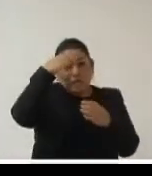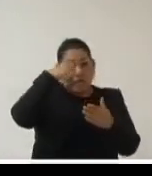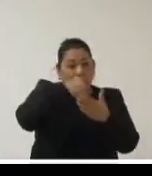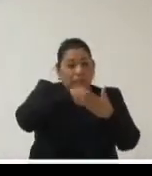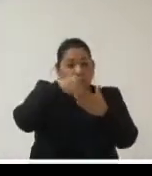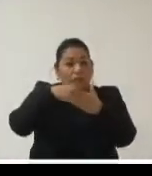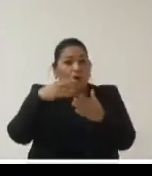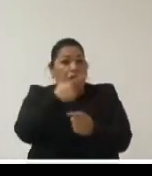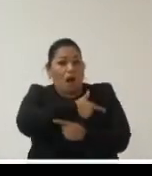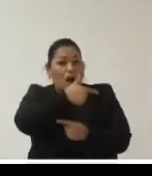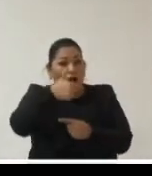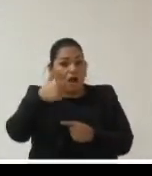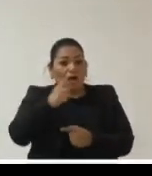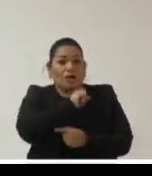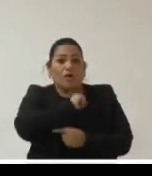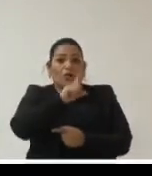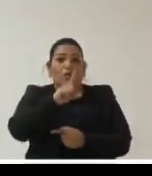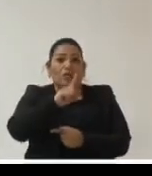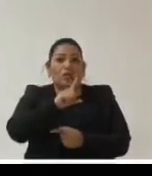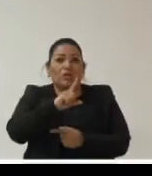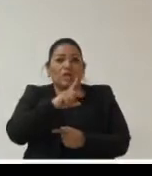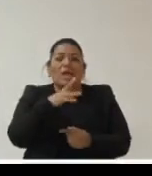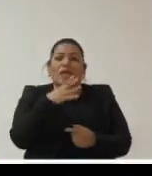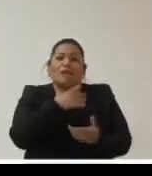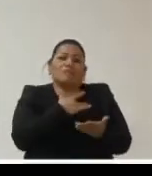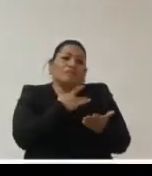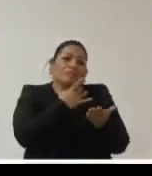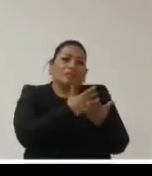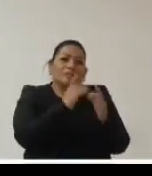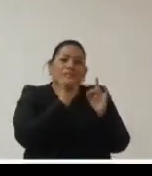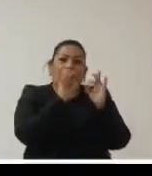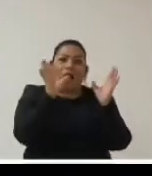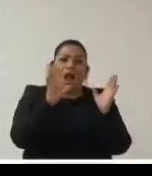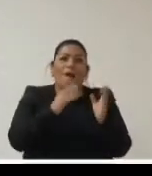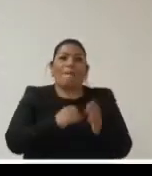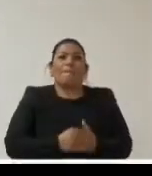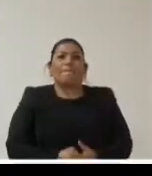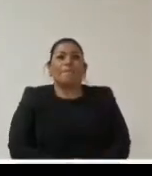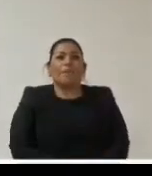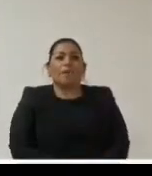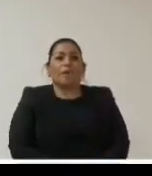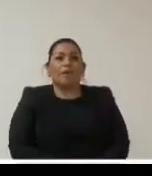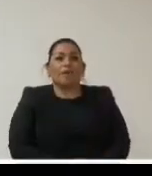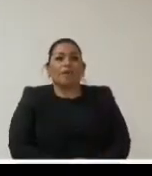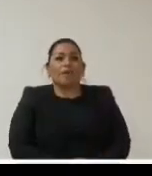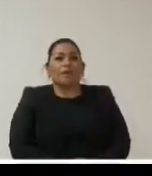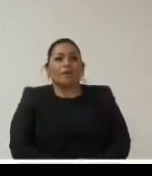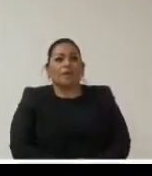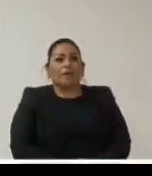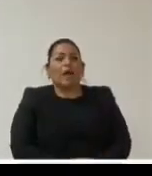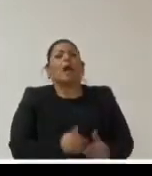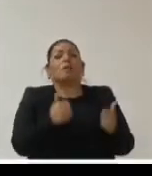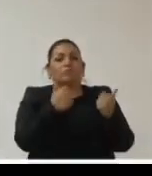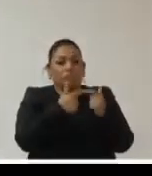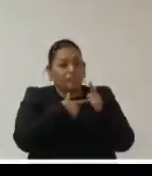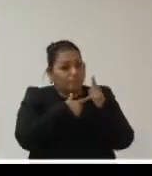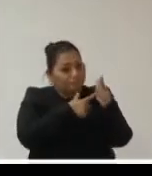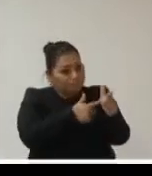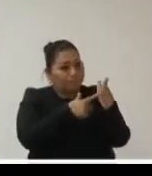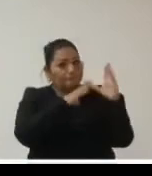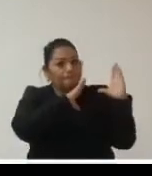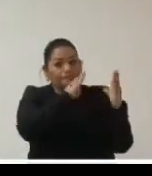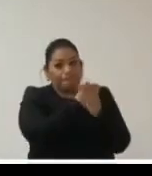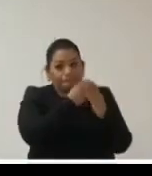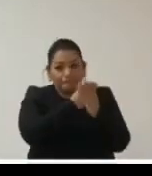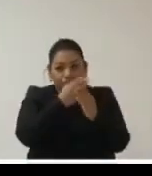de escuchar a tantos especialistas no me queda más claro y solamente nos queda más que seguir con la capacitación y